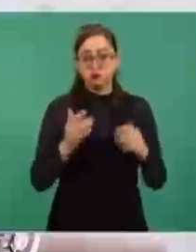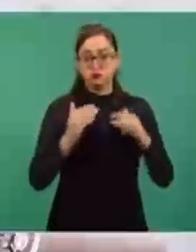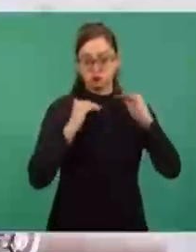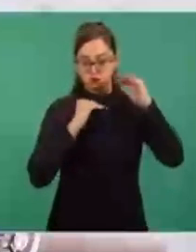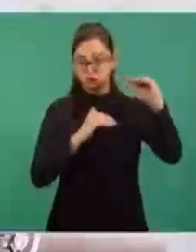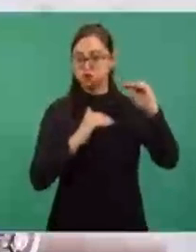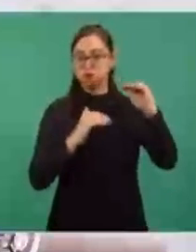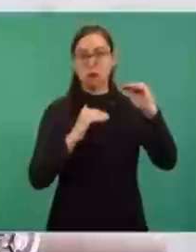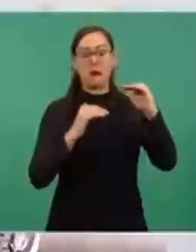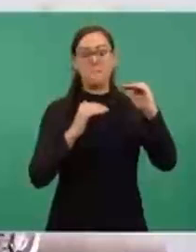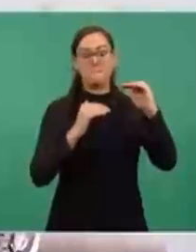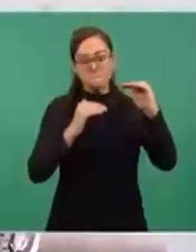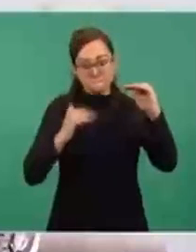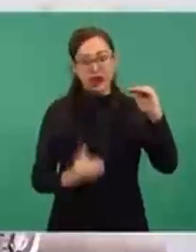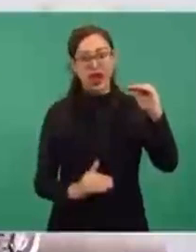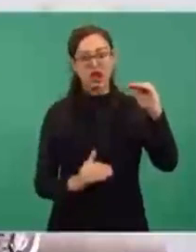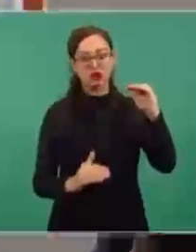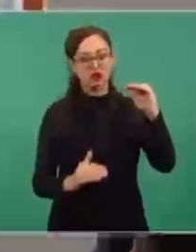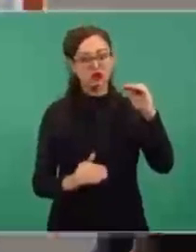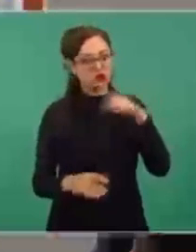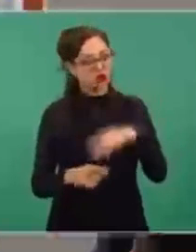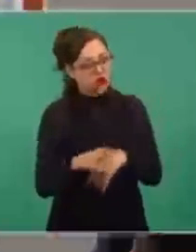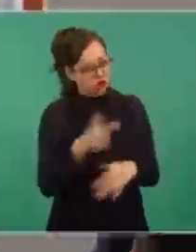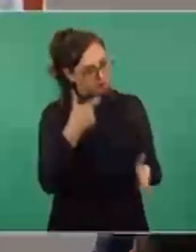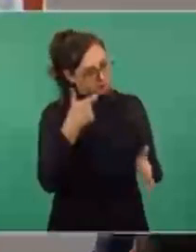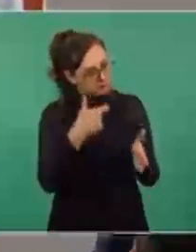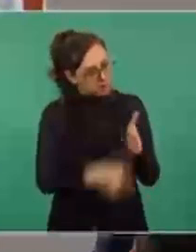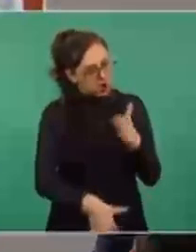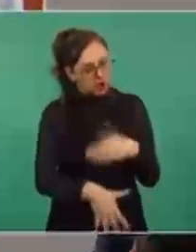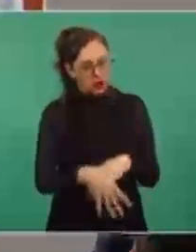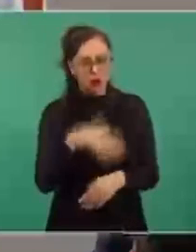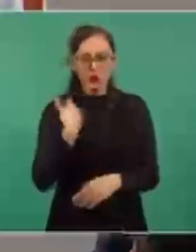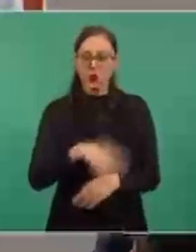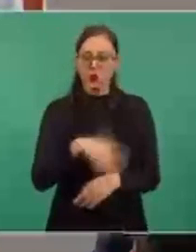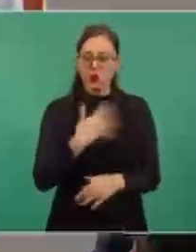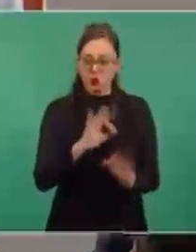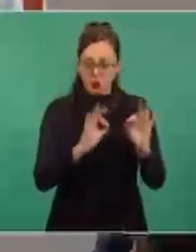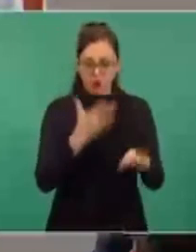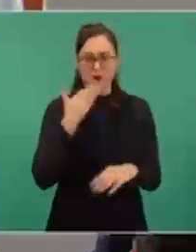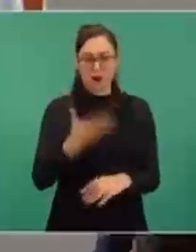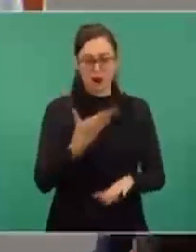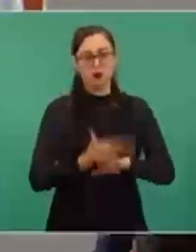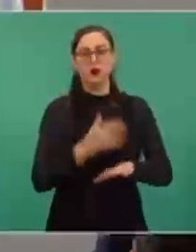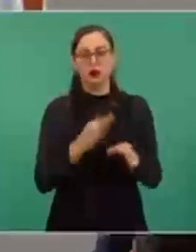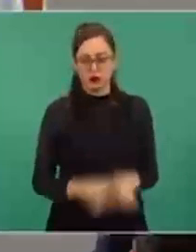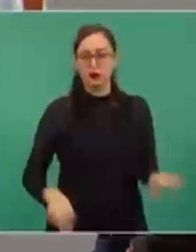por abajo del precio máximo, que eso es muy importante.